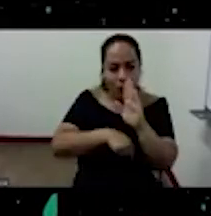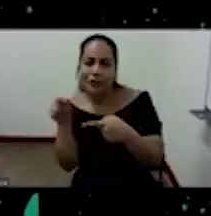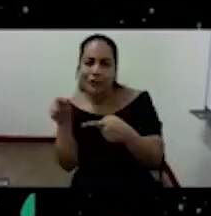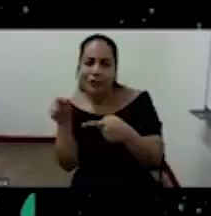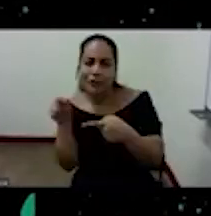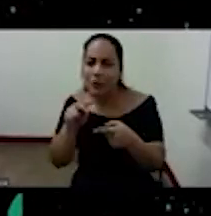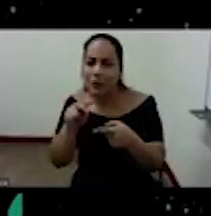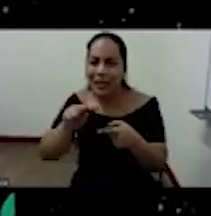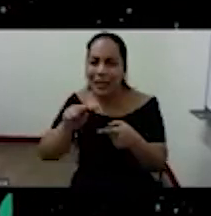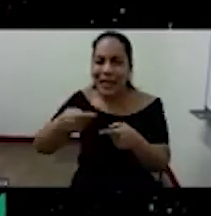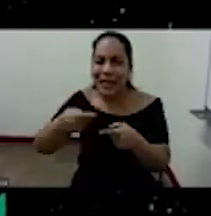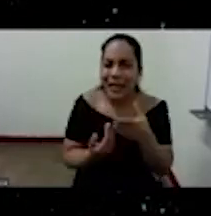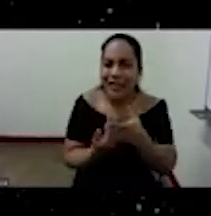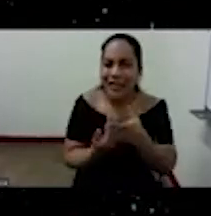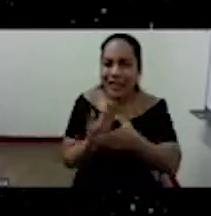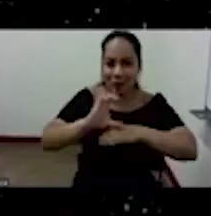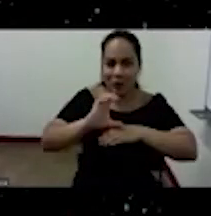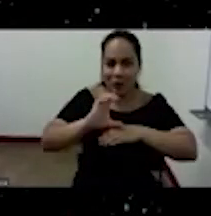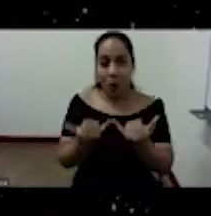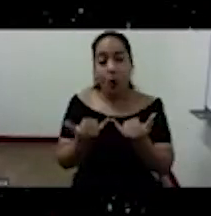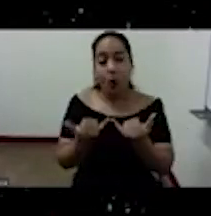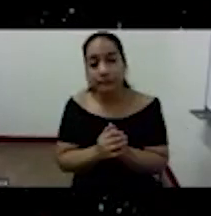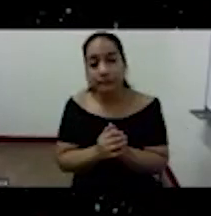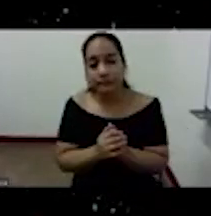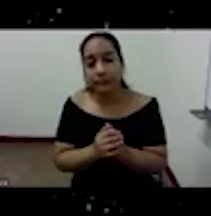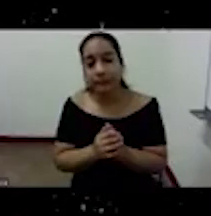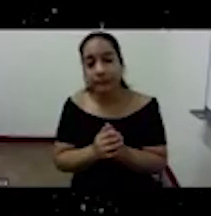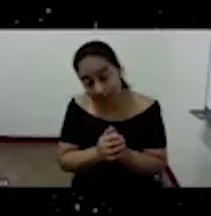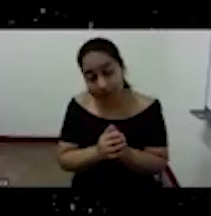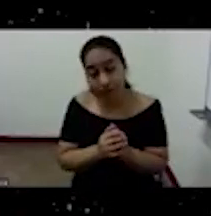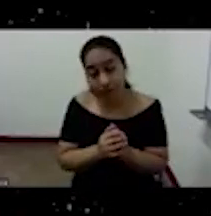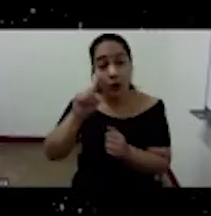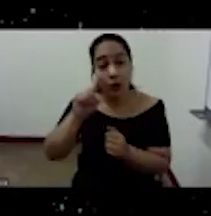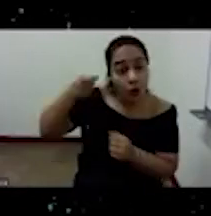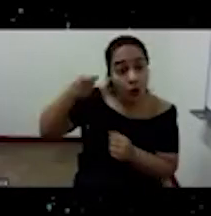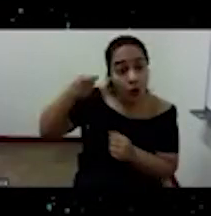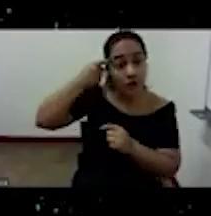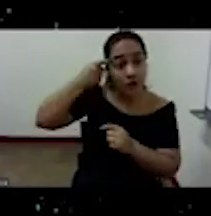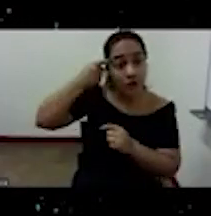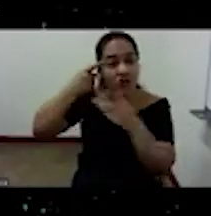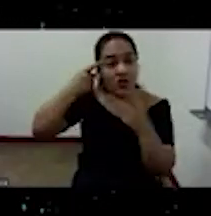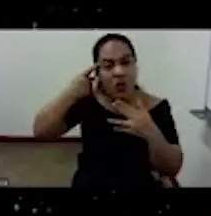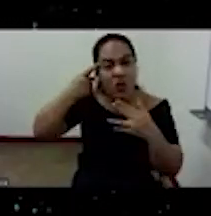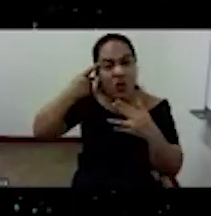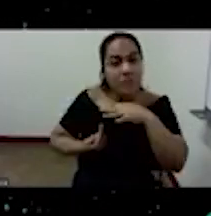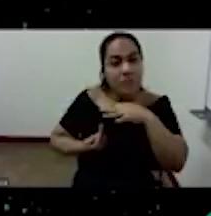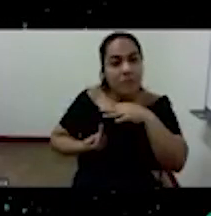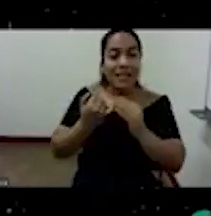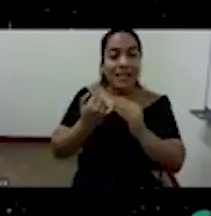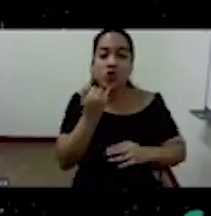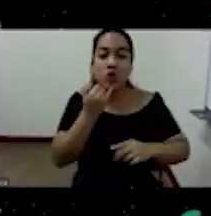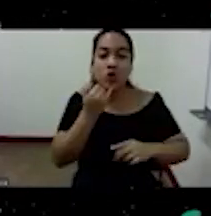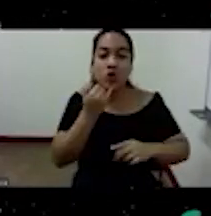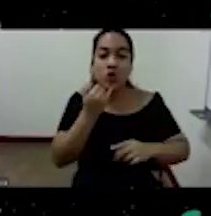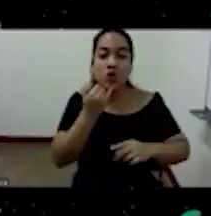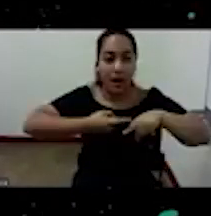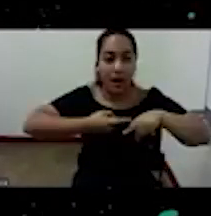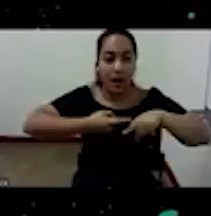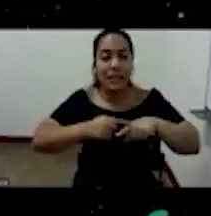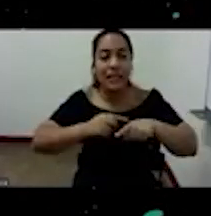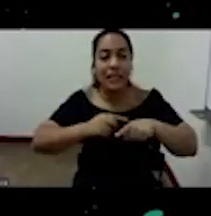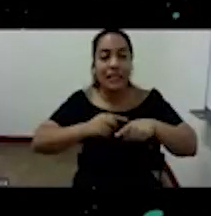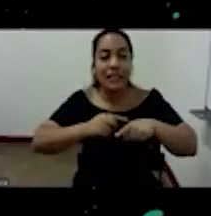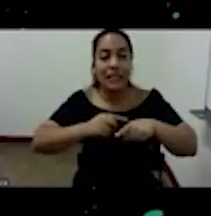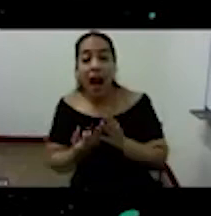moderna gobierno es una palabra que deriva del griego y que significa algo como el cerebro